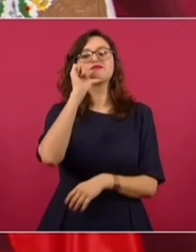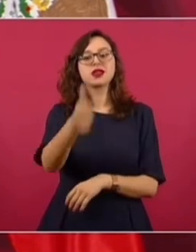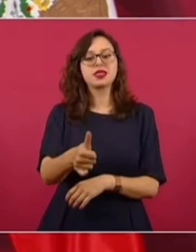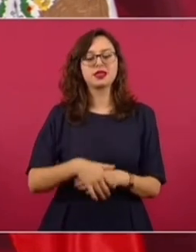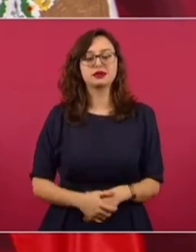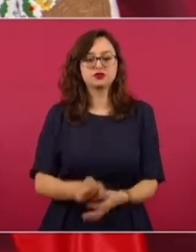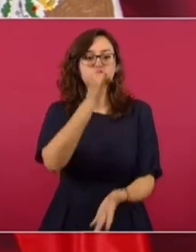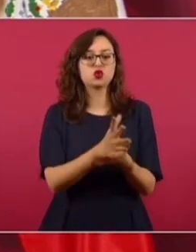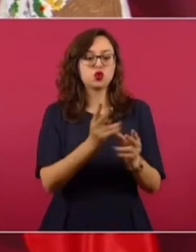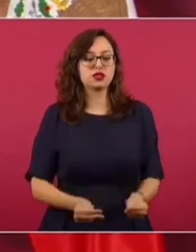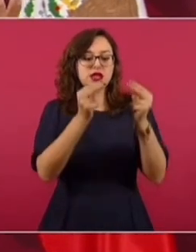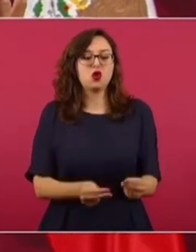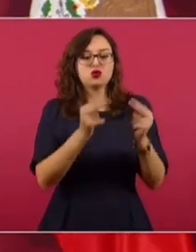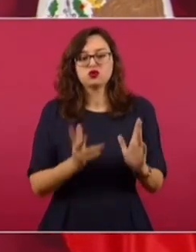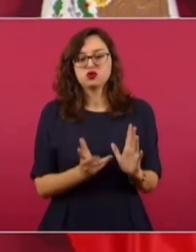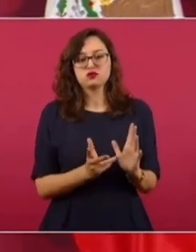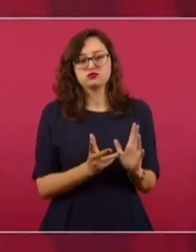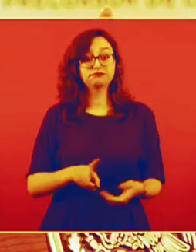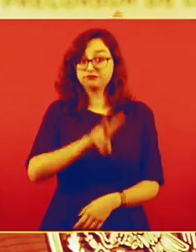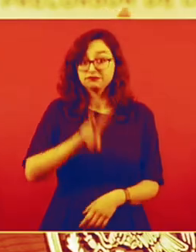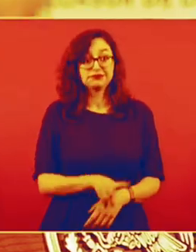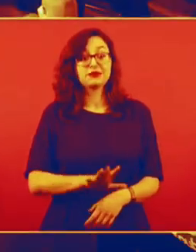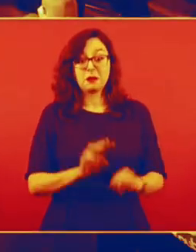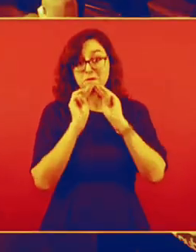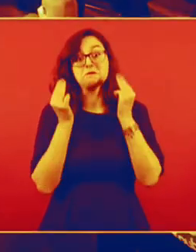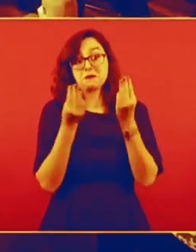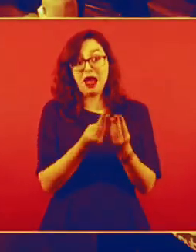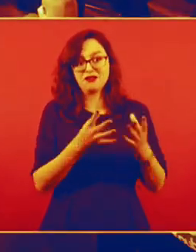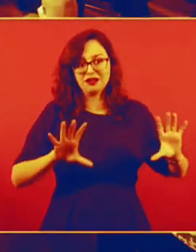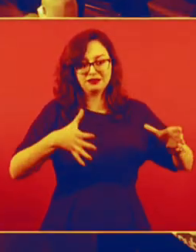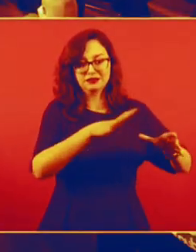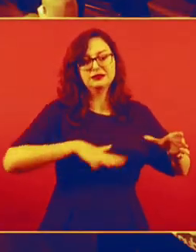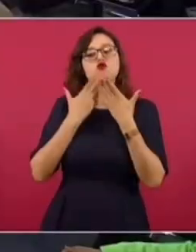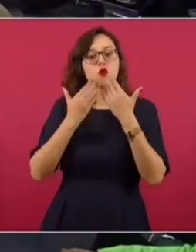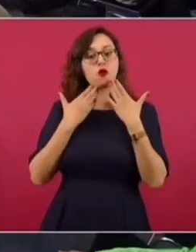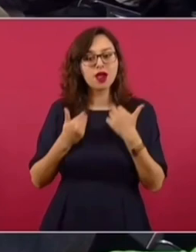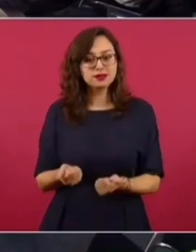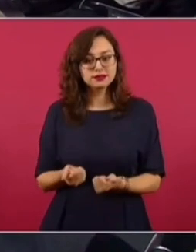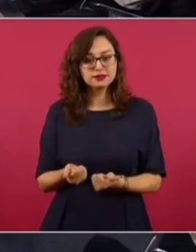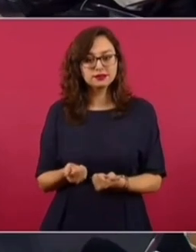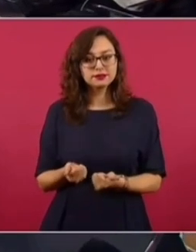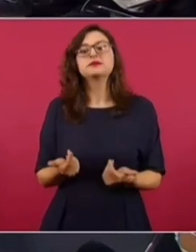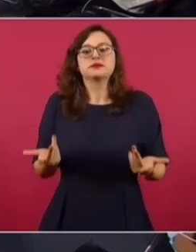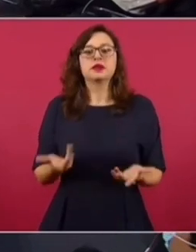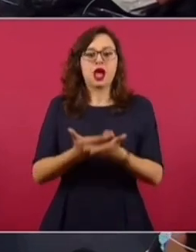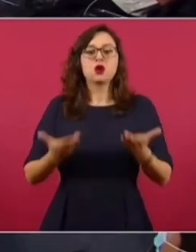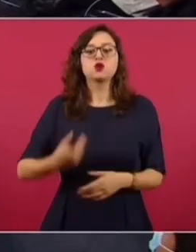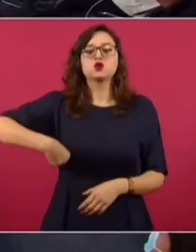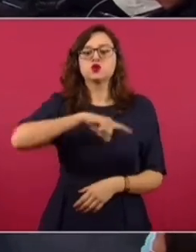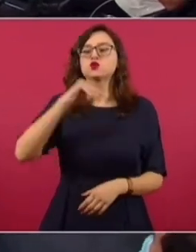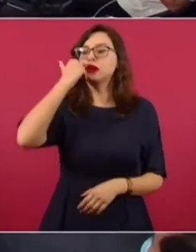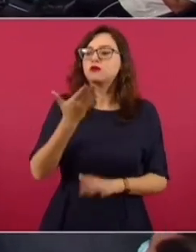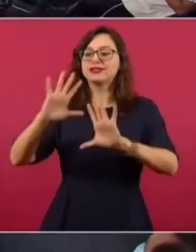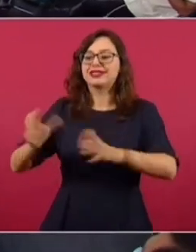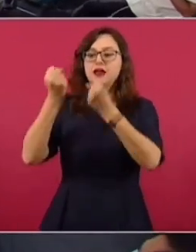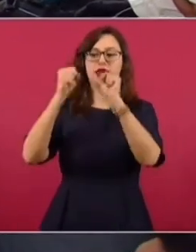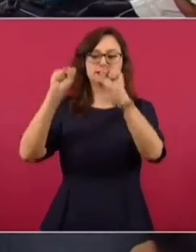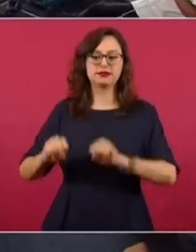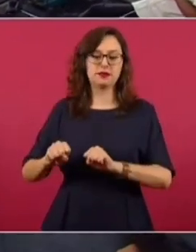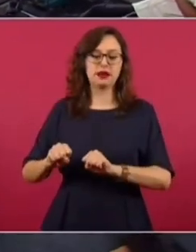10 distribuidores de medicinas. Bueno, pues de ahí financiaban a Lore de Mola. Entonces, lo que queremos es con este modelo,